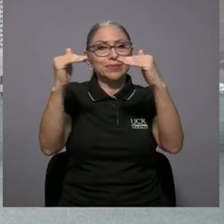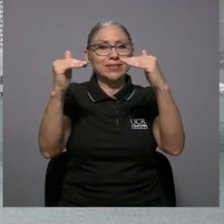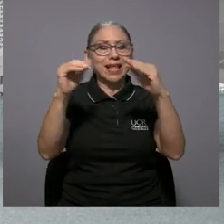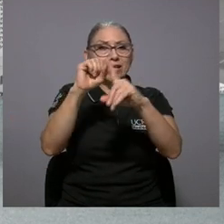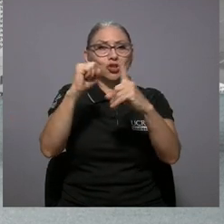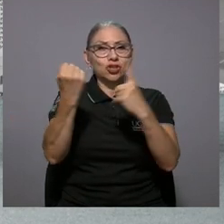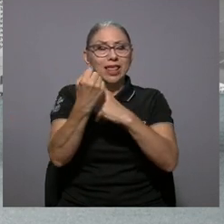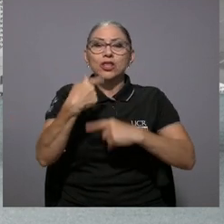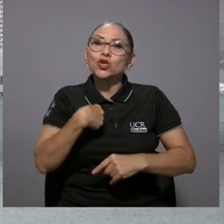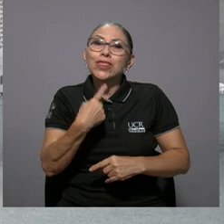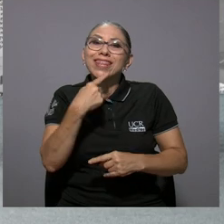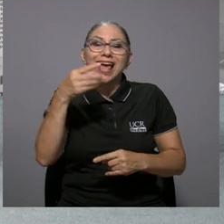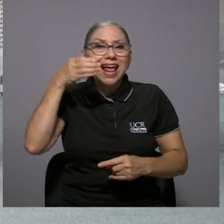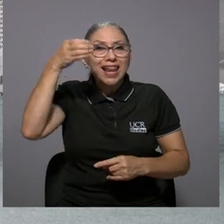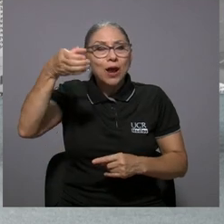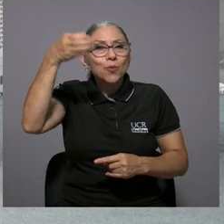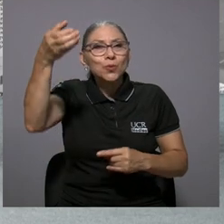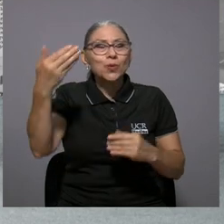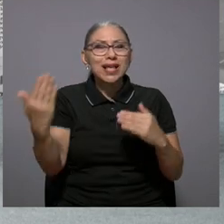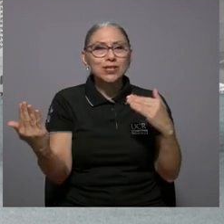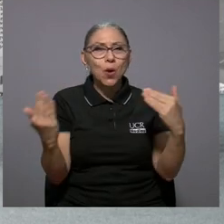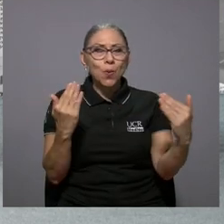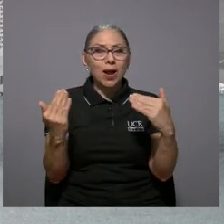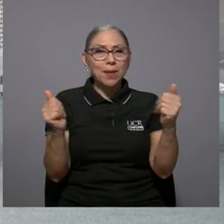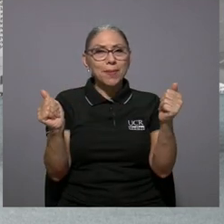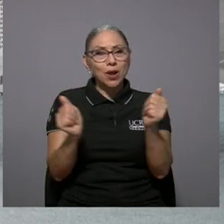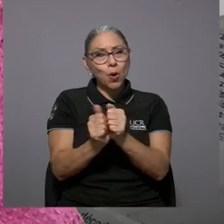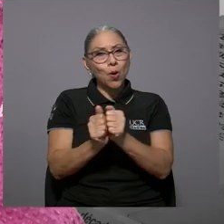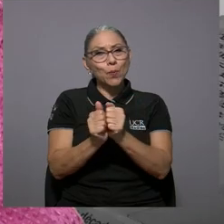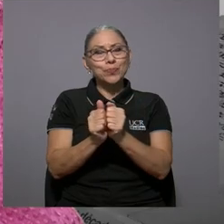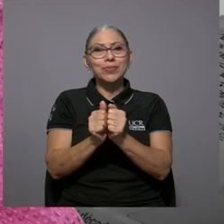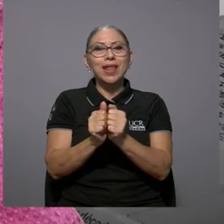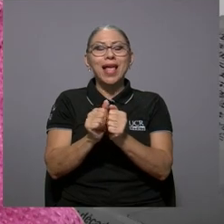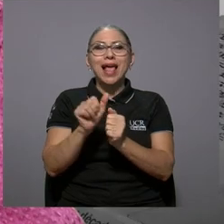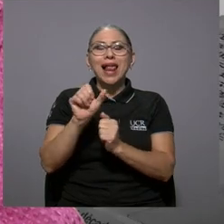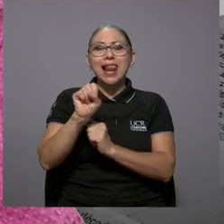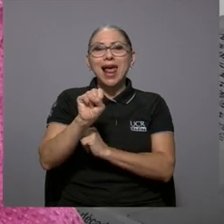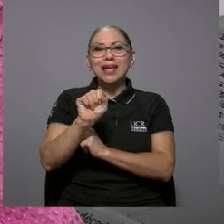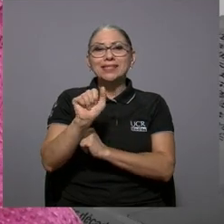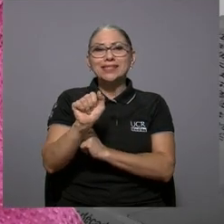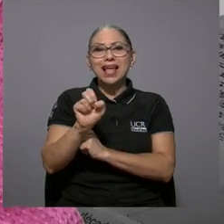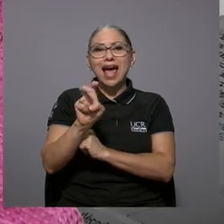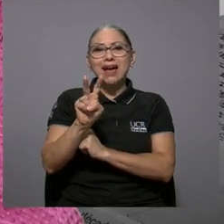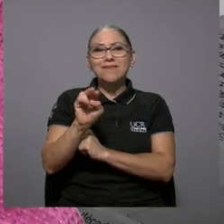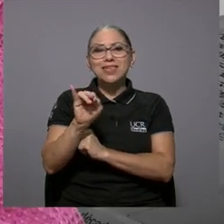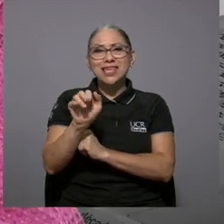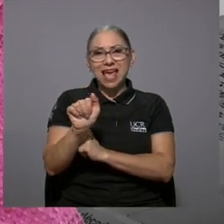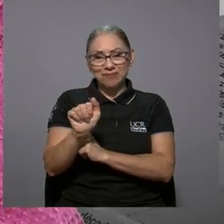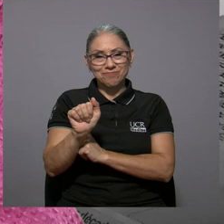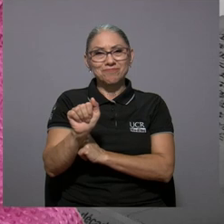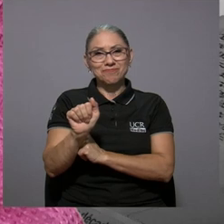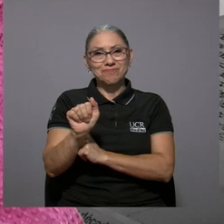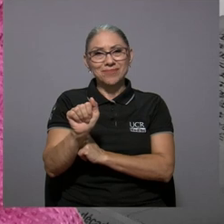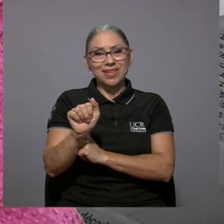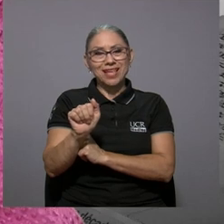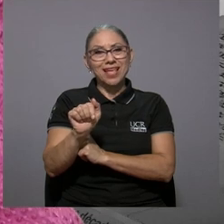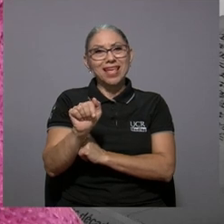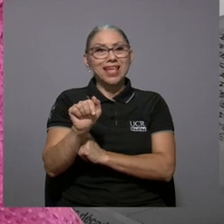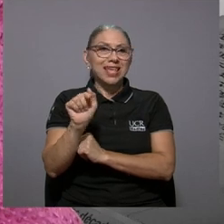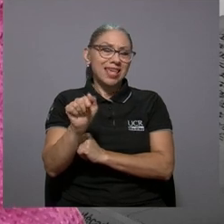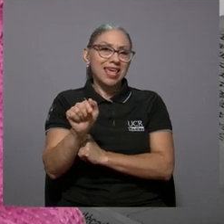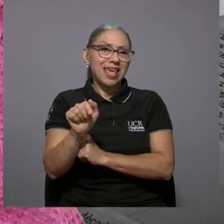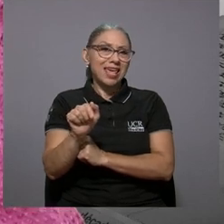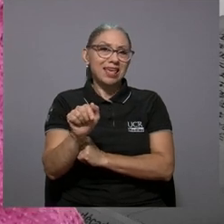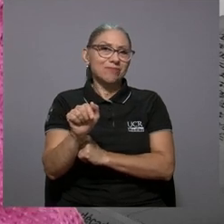una serie de estratos de la sociedad. Yo diría que la cultura es como la sabia que circula en todos